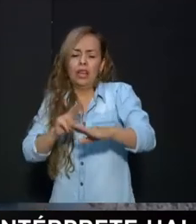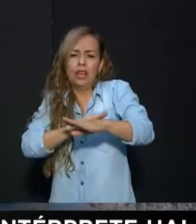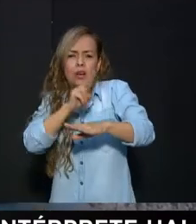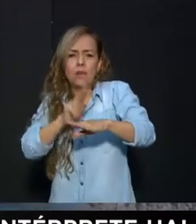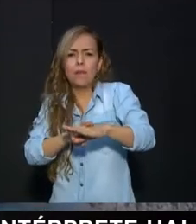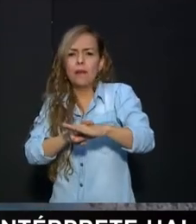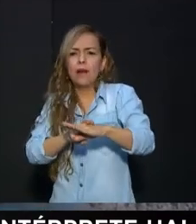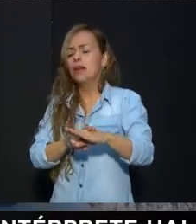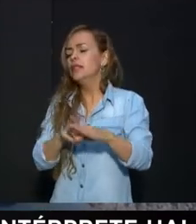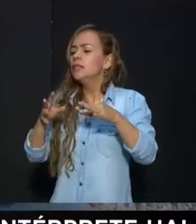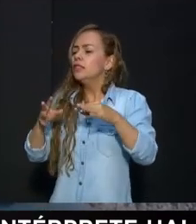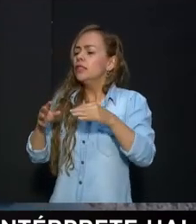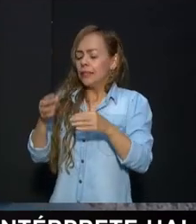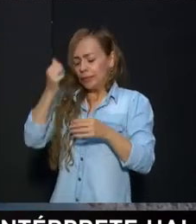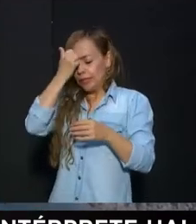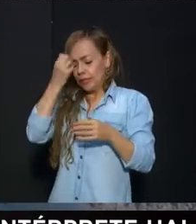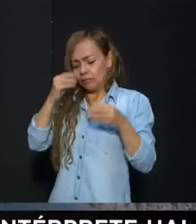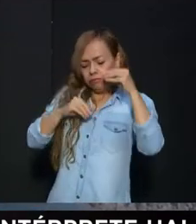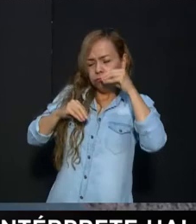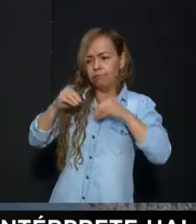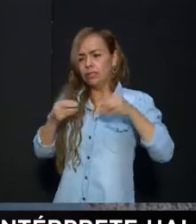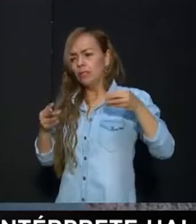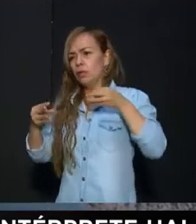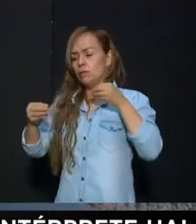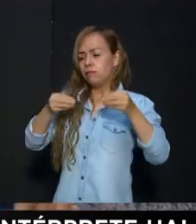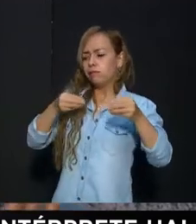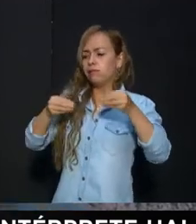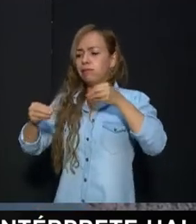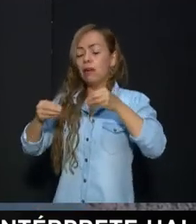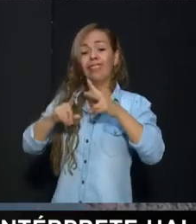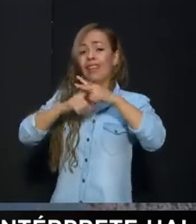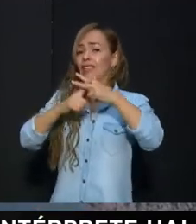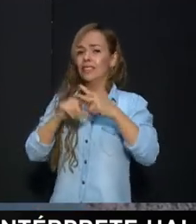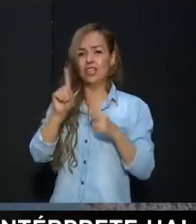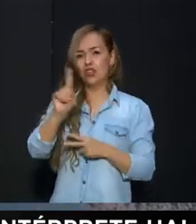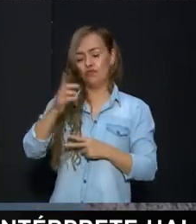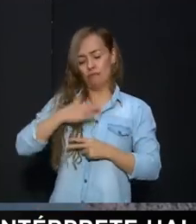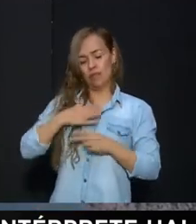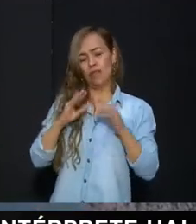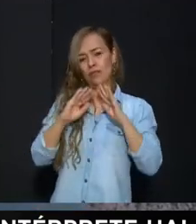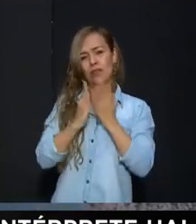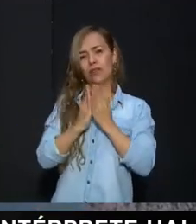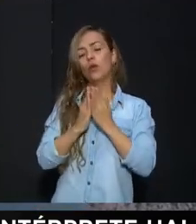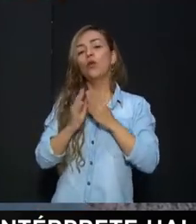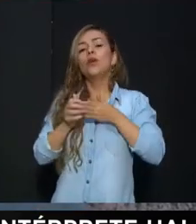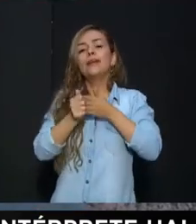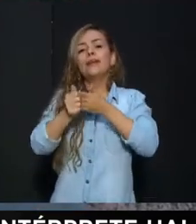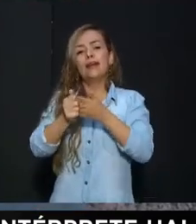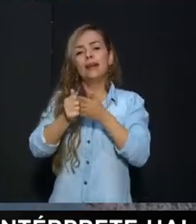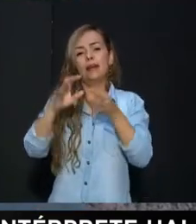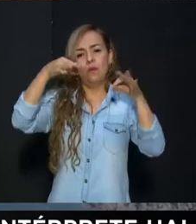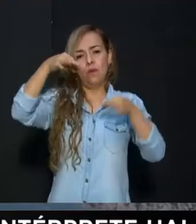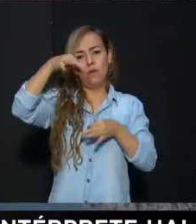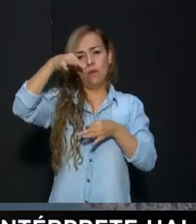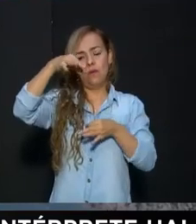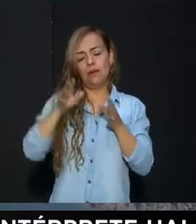Tratando de ajustar Unas guías No talleres Nosotros estábamos Tipo guías Están realizando materias Para que nos lleguen Una gran cantidad De